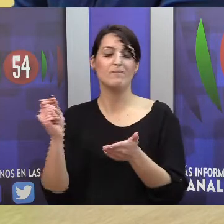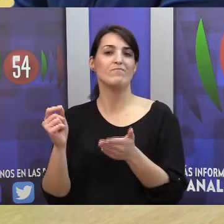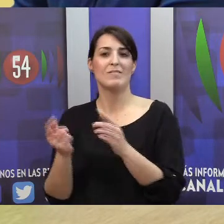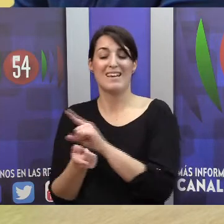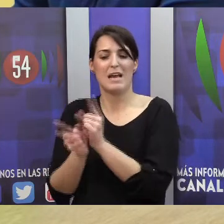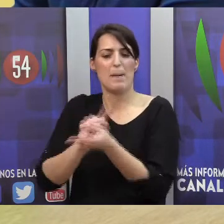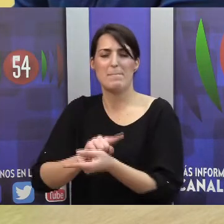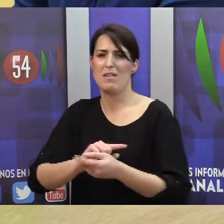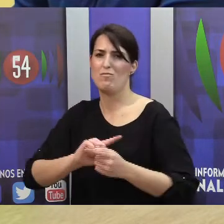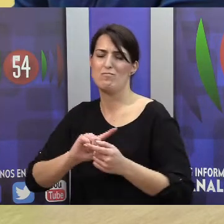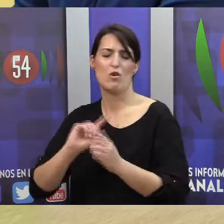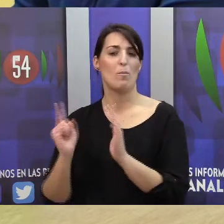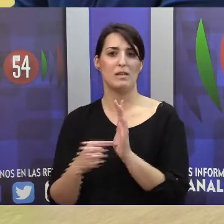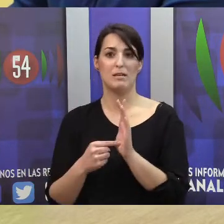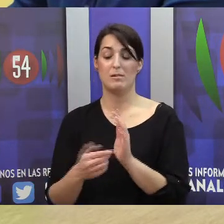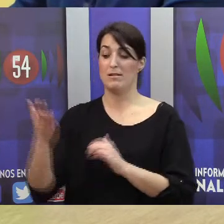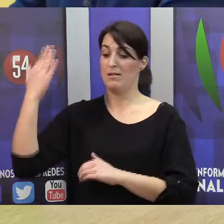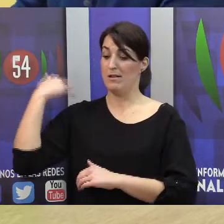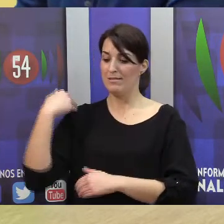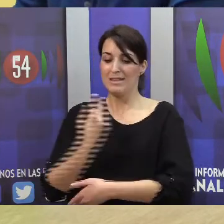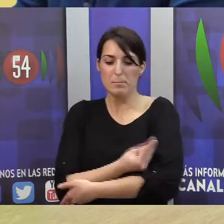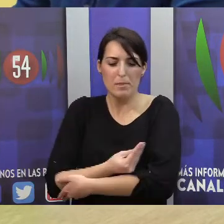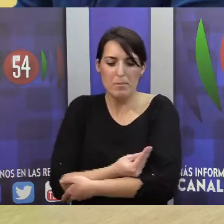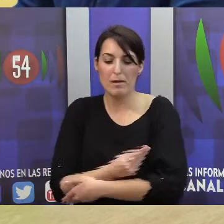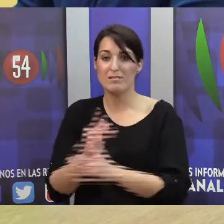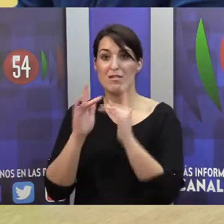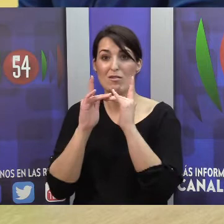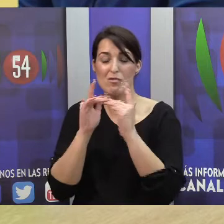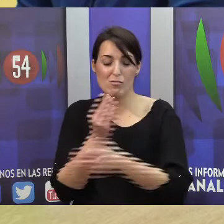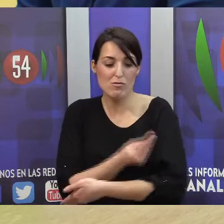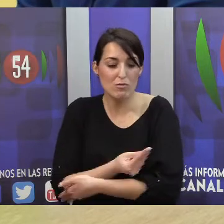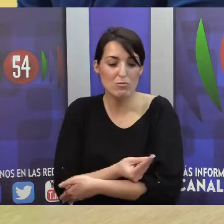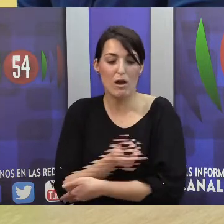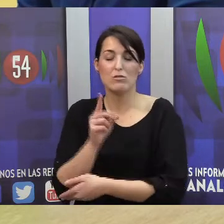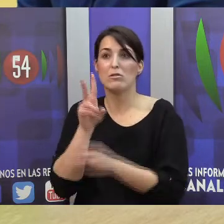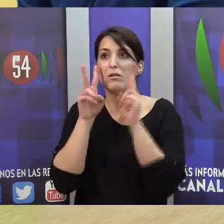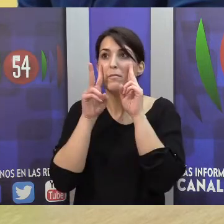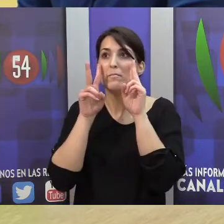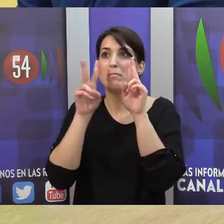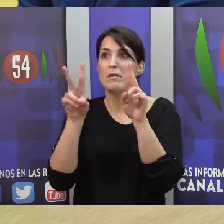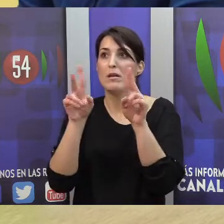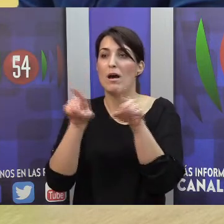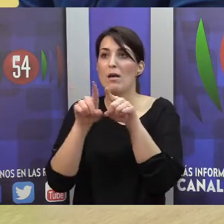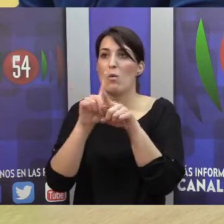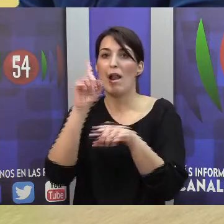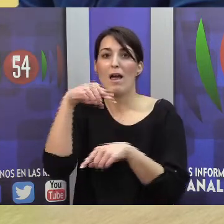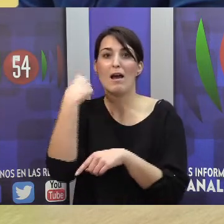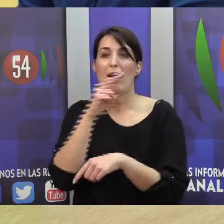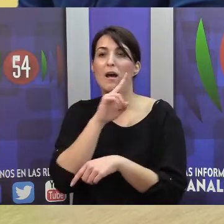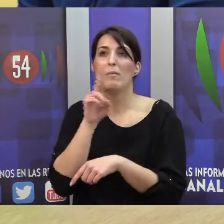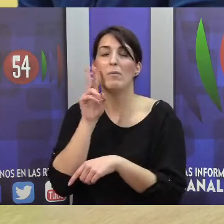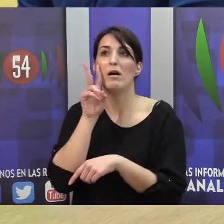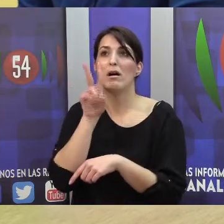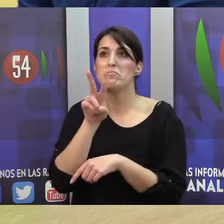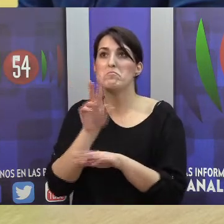de aquellos niños que estaban en la cuna, que no sabían, no tenían más referencia visual que la del rostro de su madre, no tenían